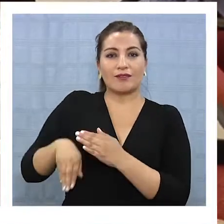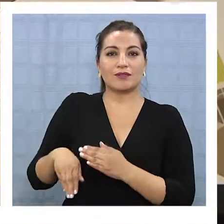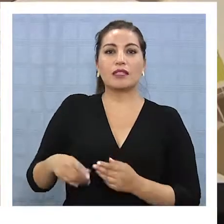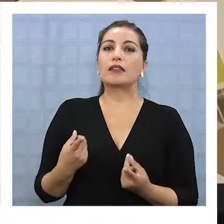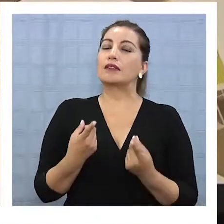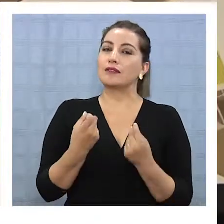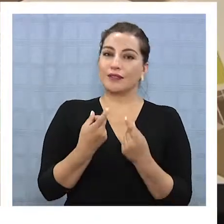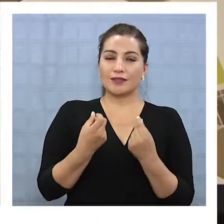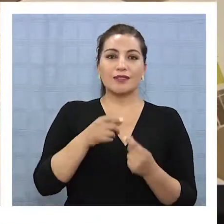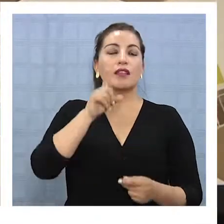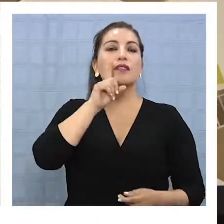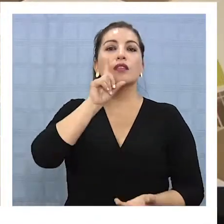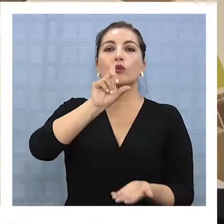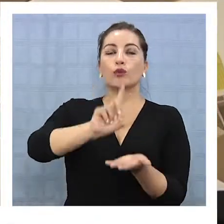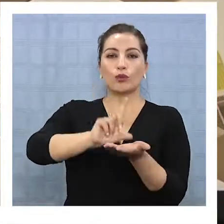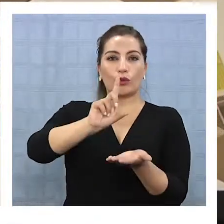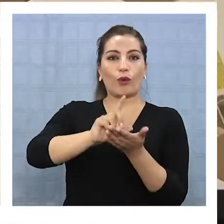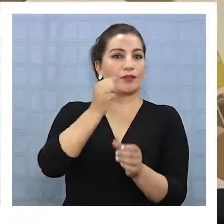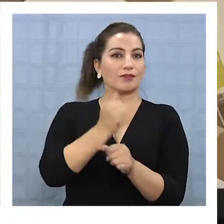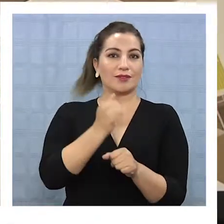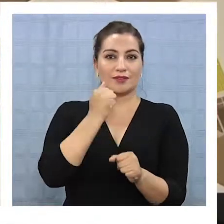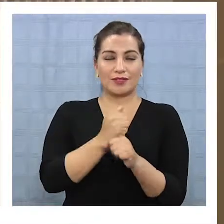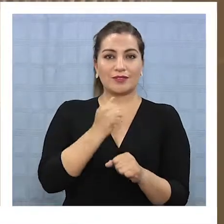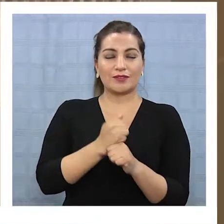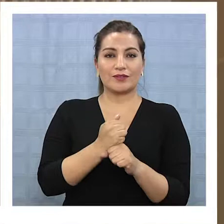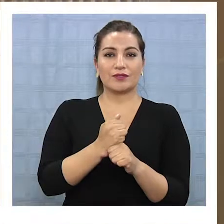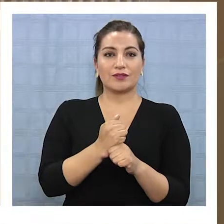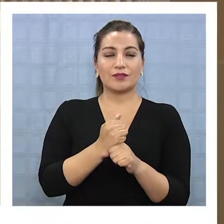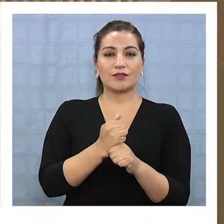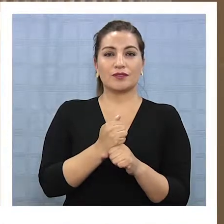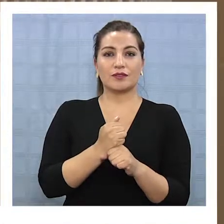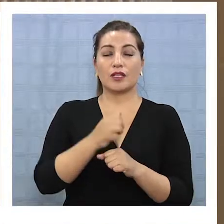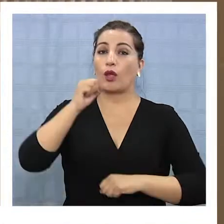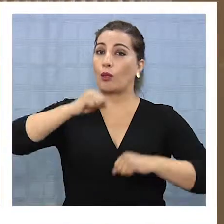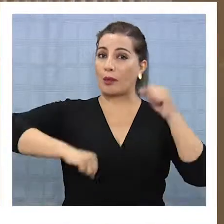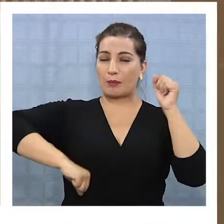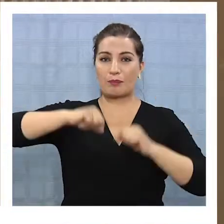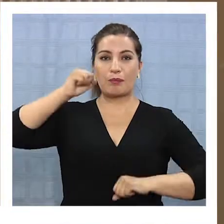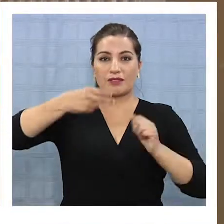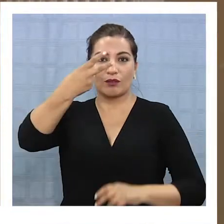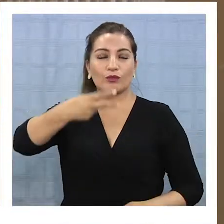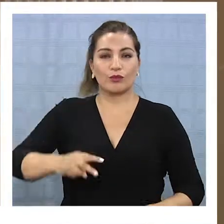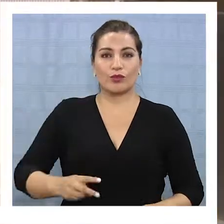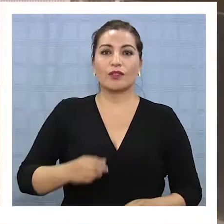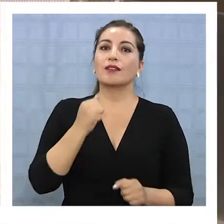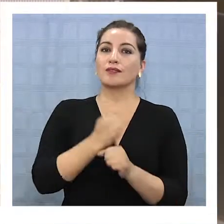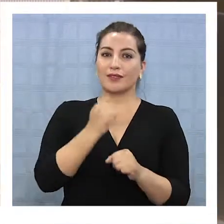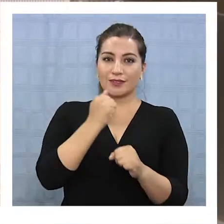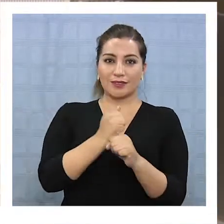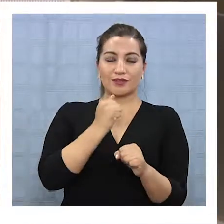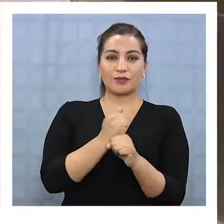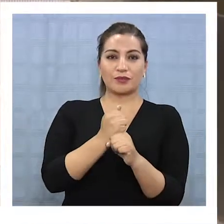necesidad de tener un lugar de trabajo, empresarios como son, que trabajan,